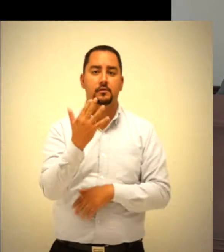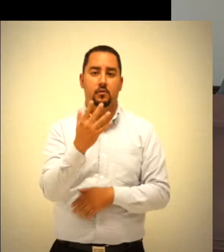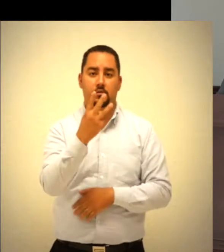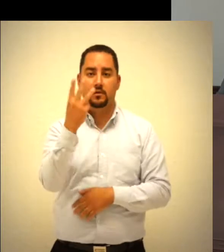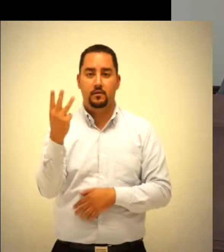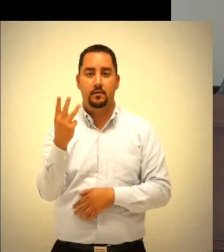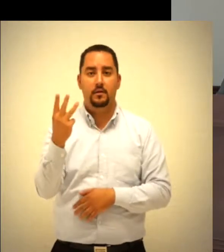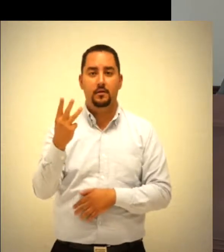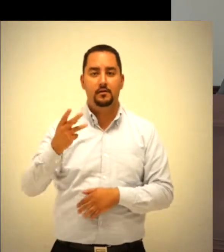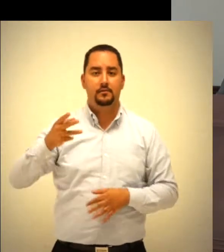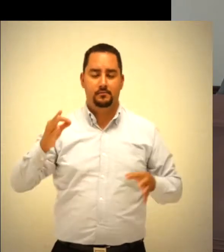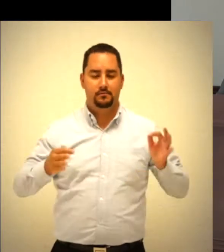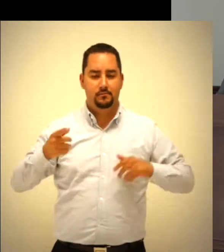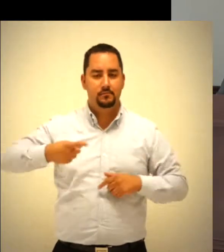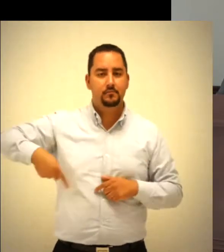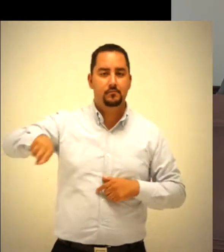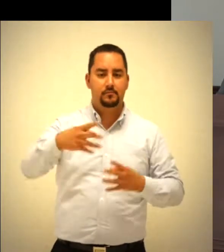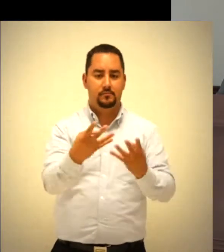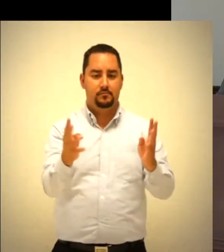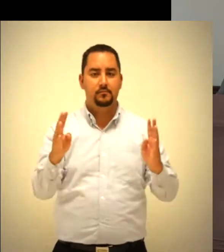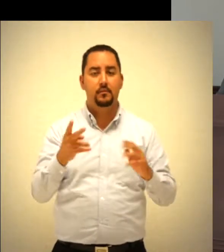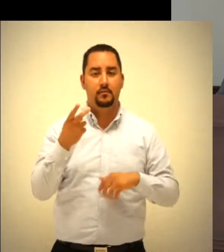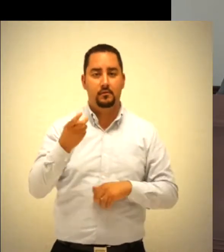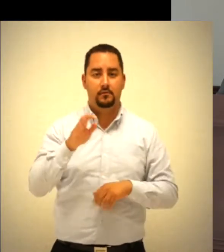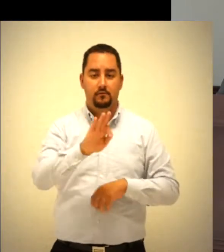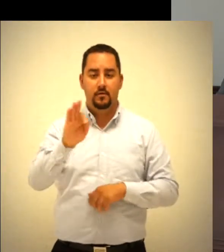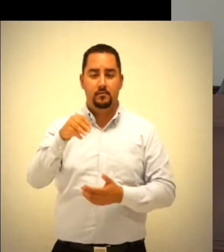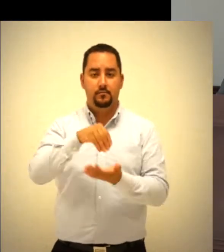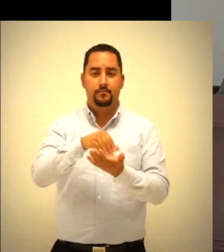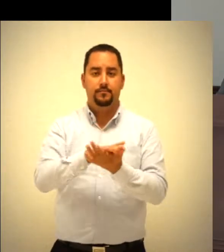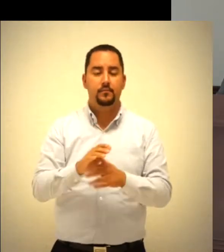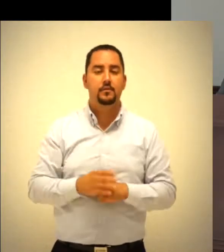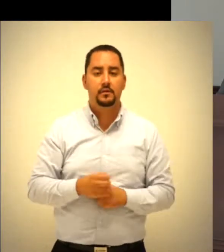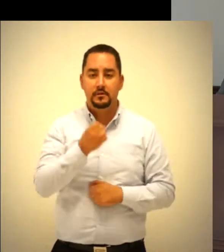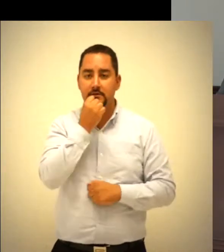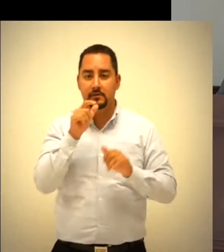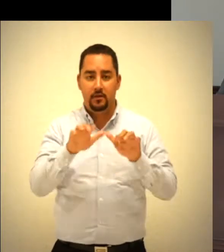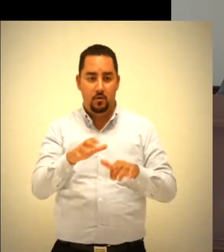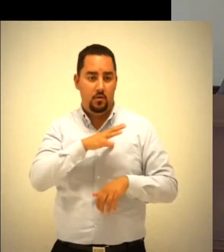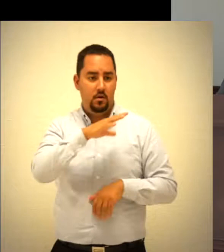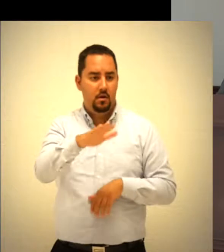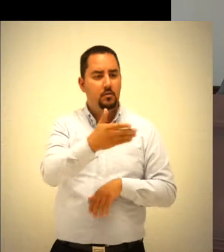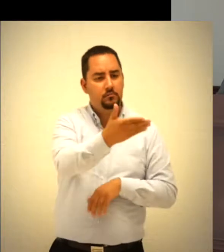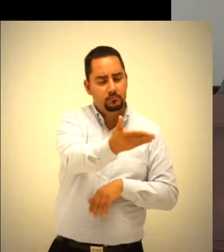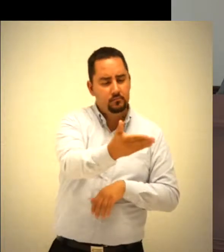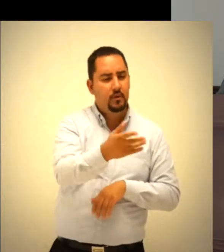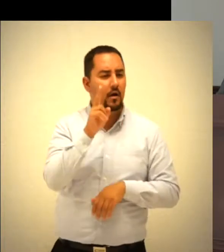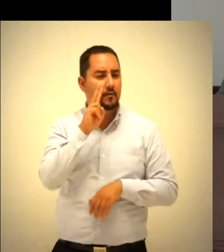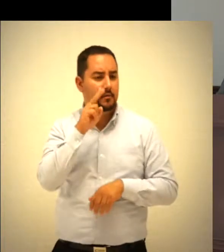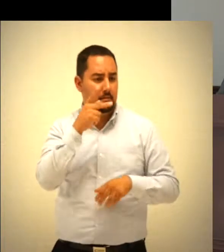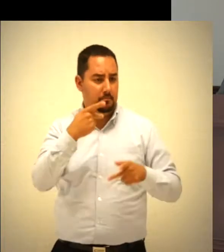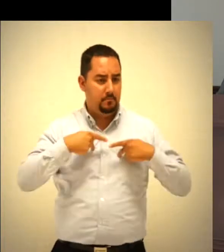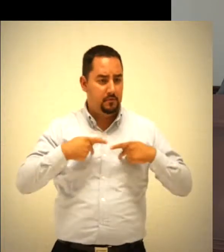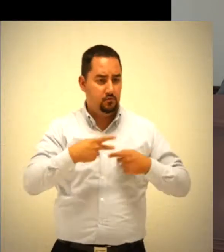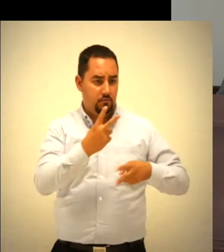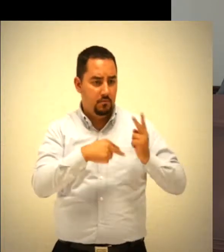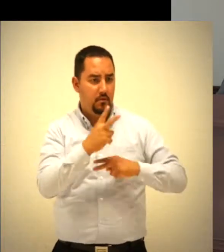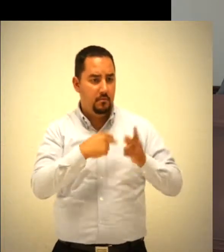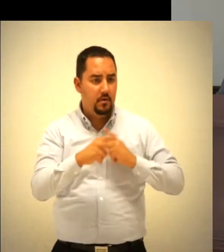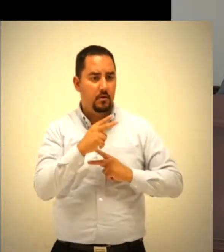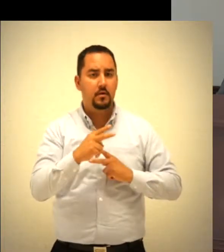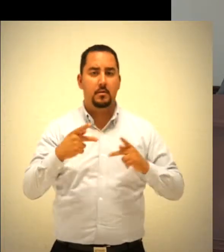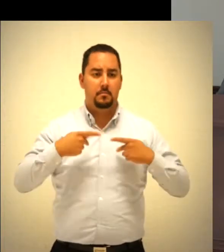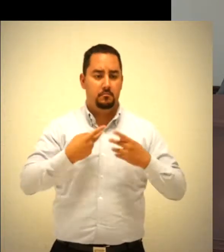tercera sesión pública de Pleno convocada para esta fecha. Secretario General, sirva de hacer constar el quórum legal y la asistencia a los magistrados que